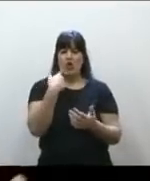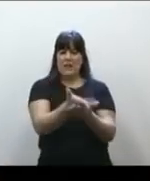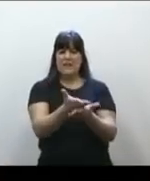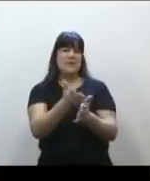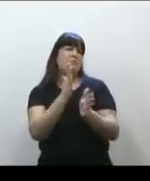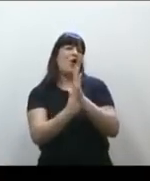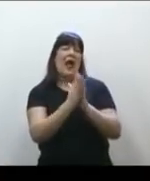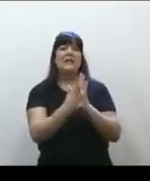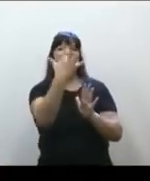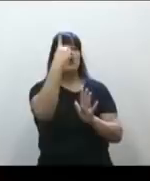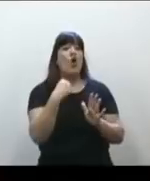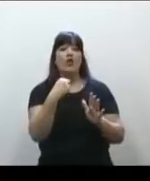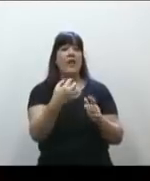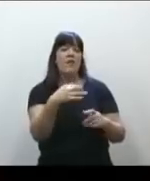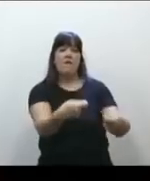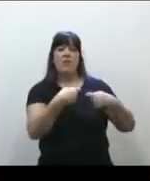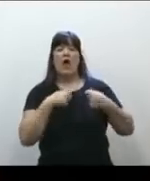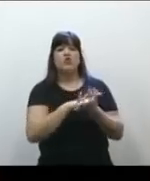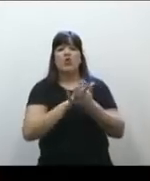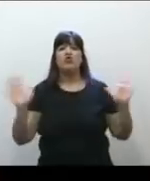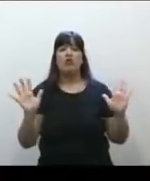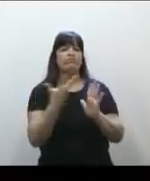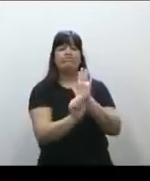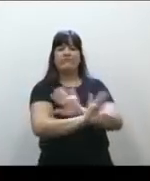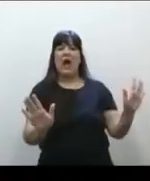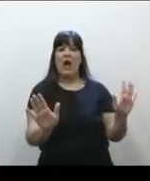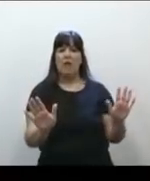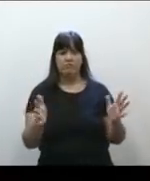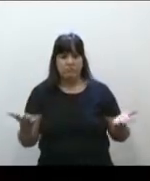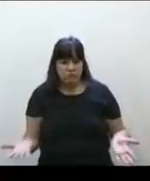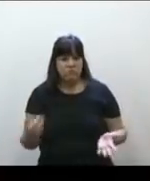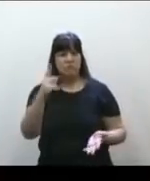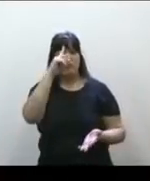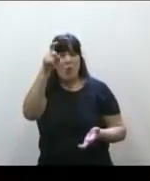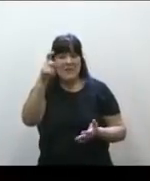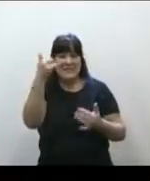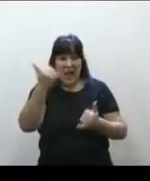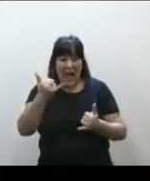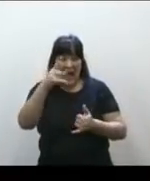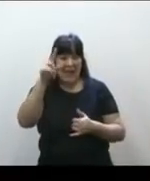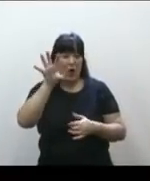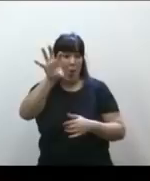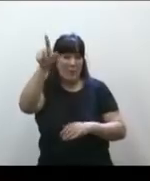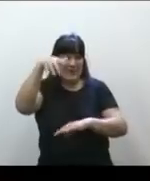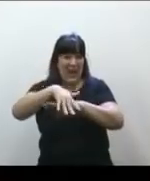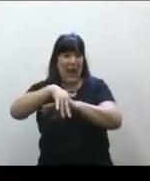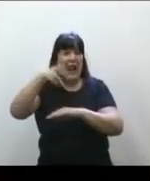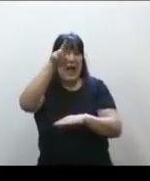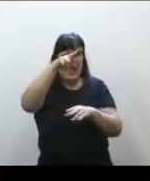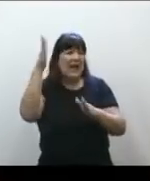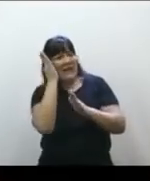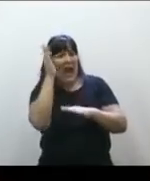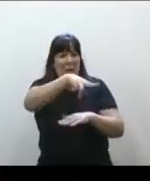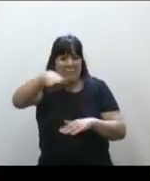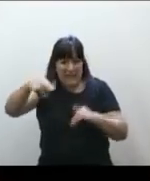y a los 5 días tenemos que resolver el problema. ¿Hay camas en los hospitales de las provincias de ustedes? ¿Hay camas? ¿Hay libres